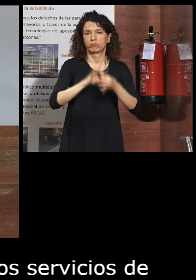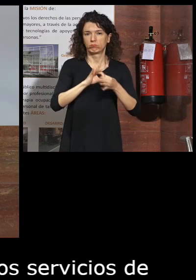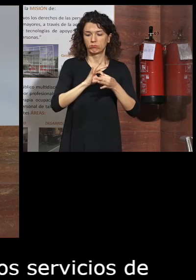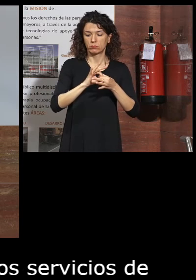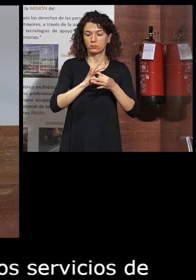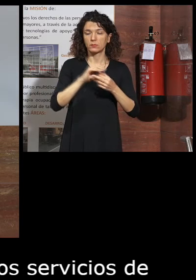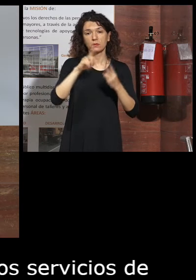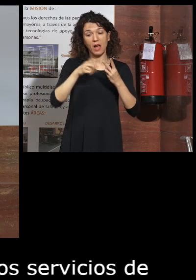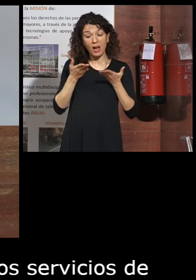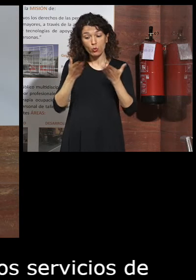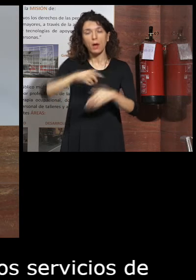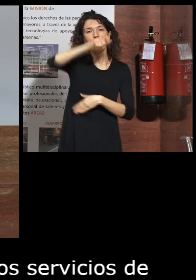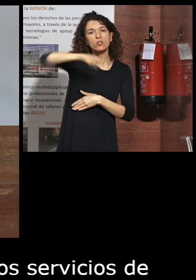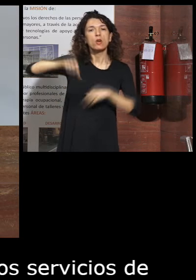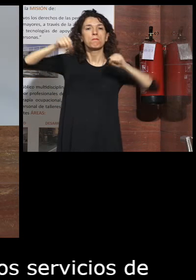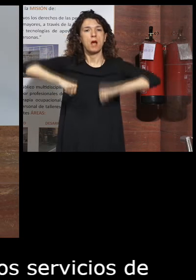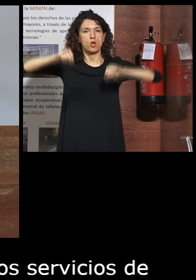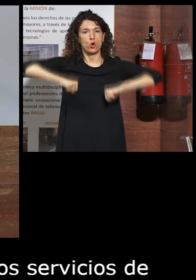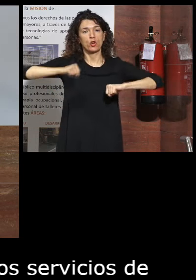a personas mayores